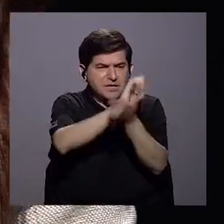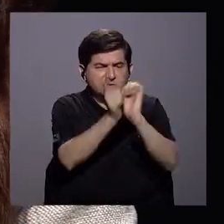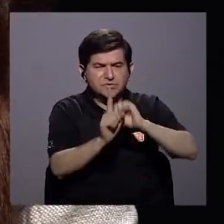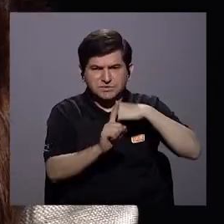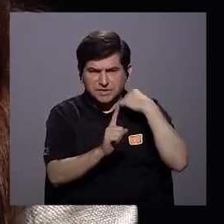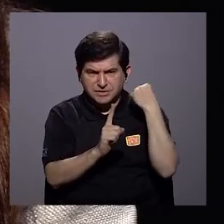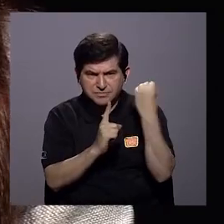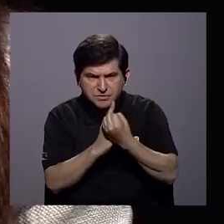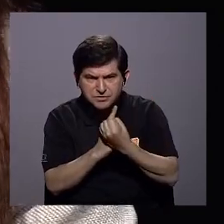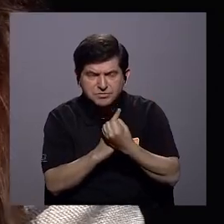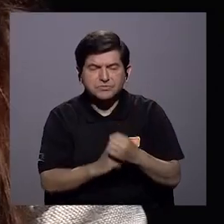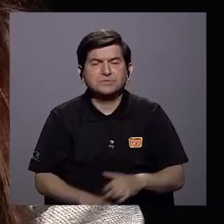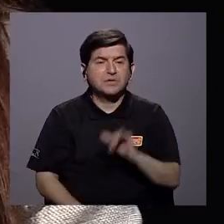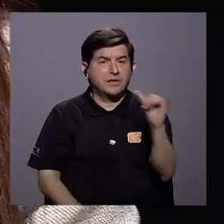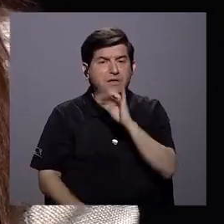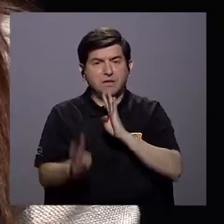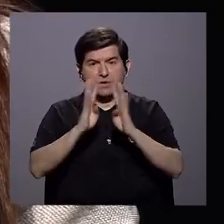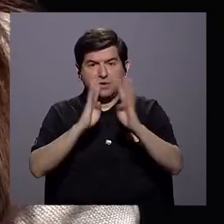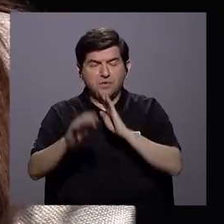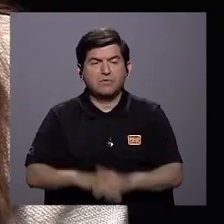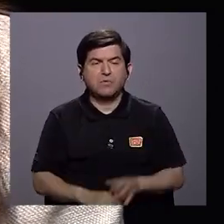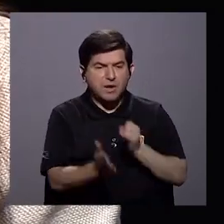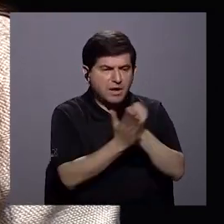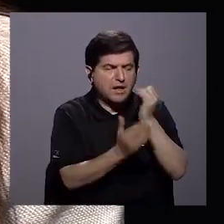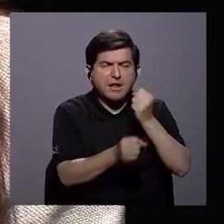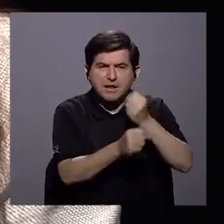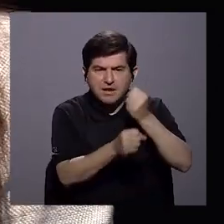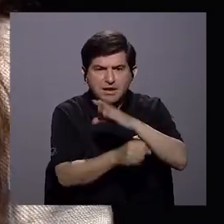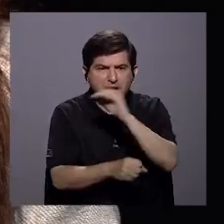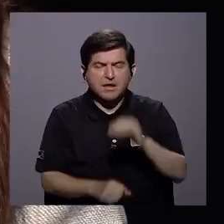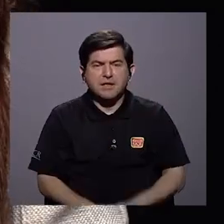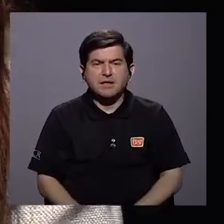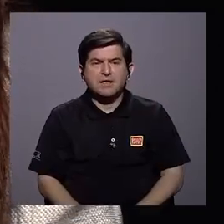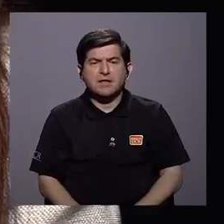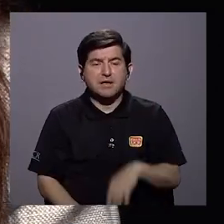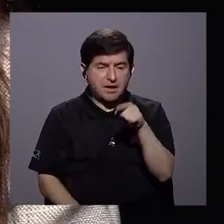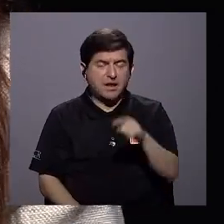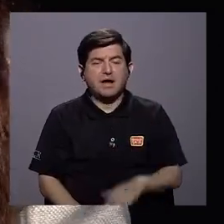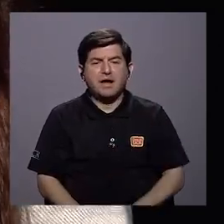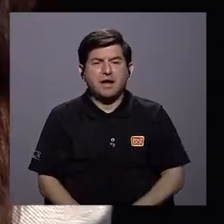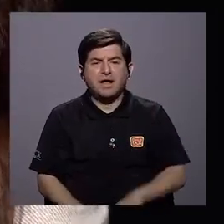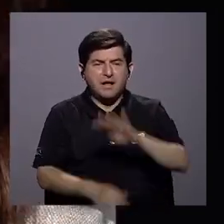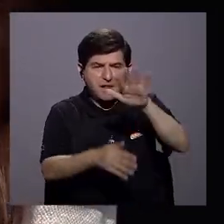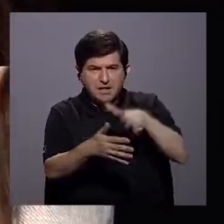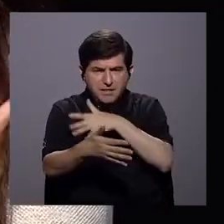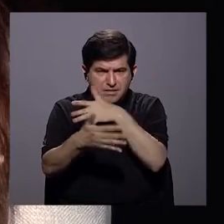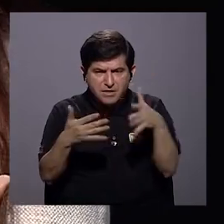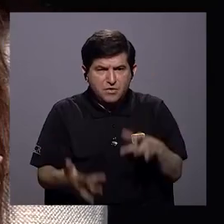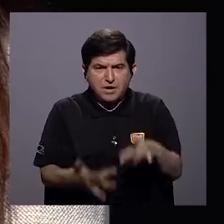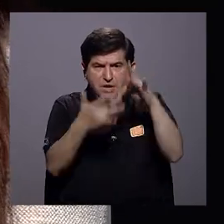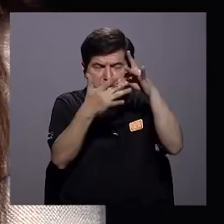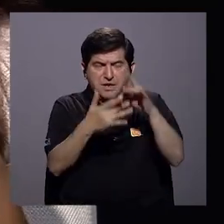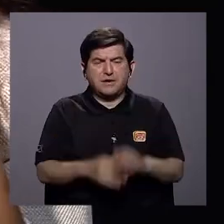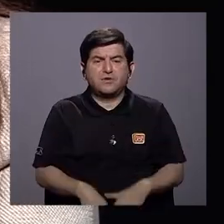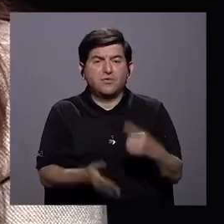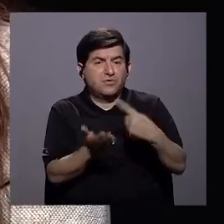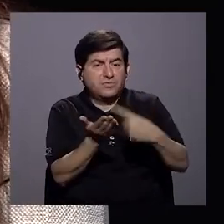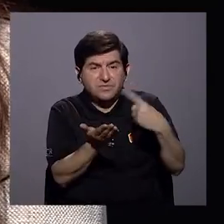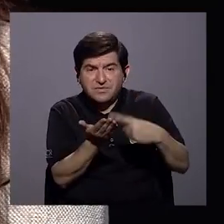como sociedad. También estamos hablando sobre la inspección laboral y sobre las jornadas excepcionales. Es decir, esos debates